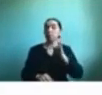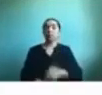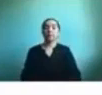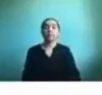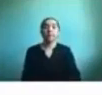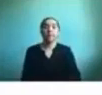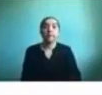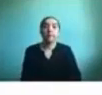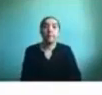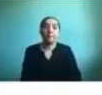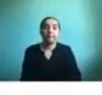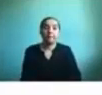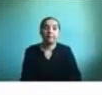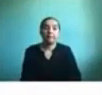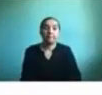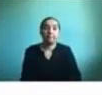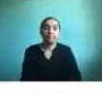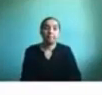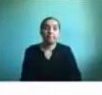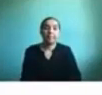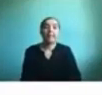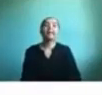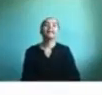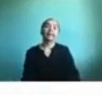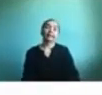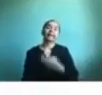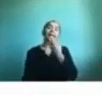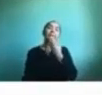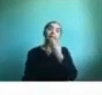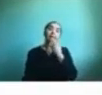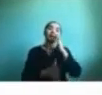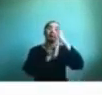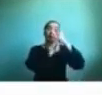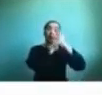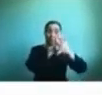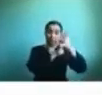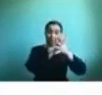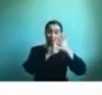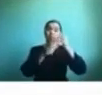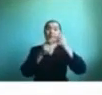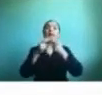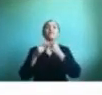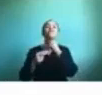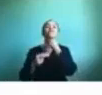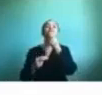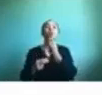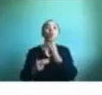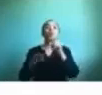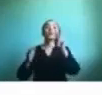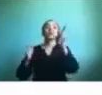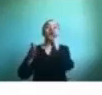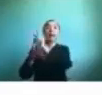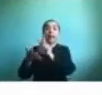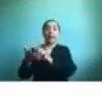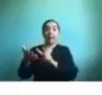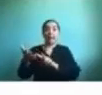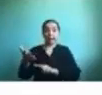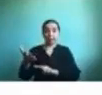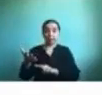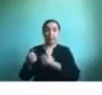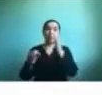tiene audio y tiene texto entonces aquí también pueden ir trabajando con distintos tipos de dificultades de